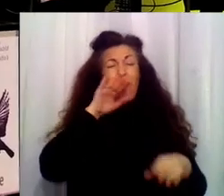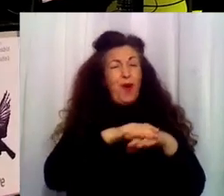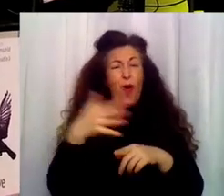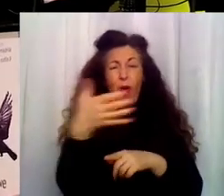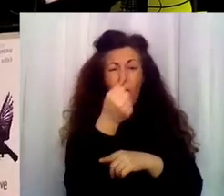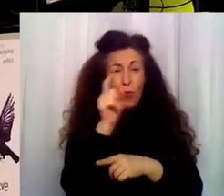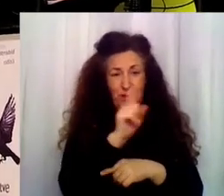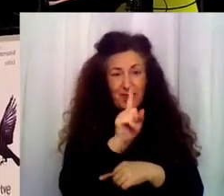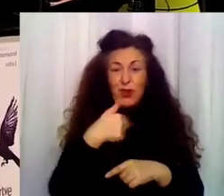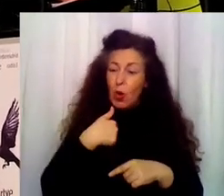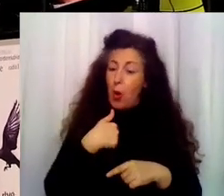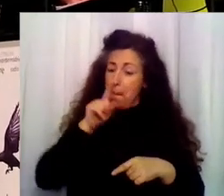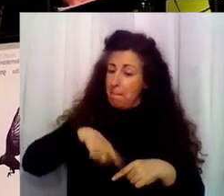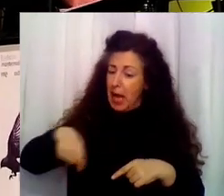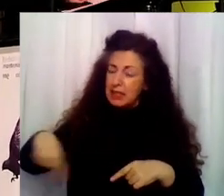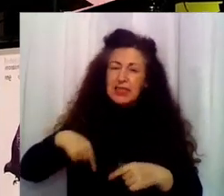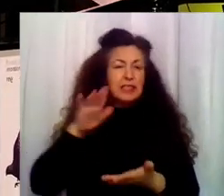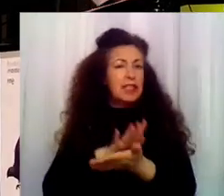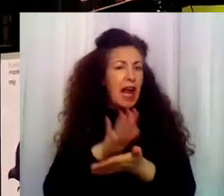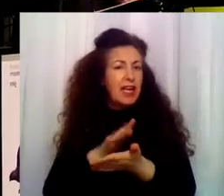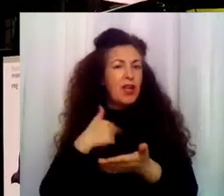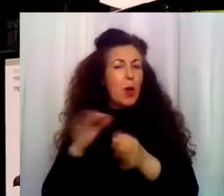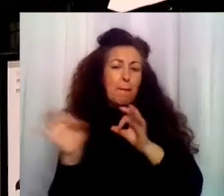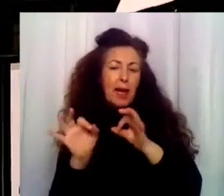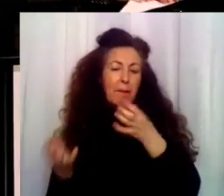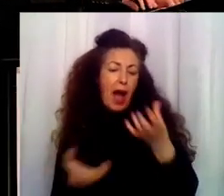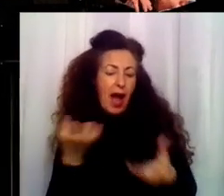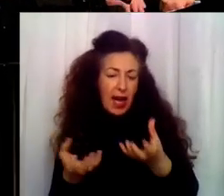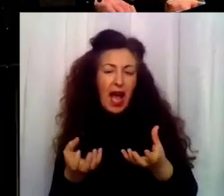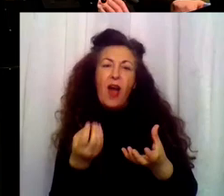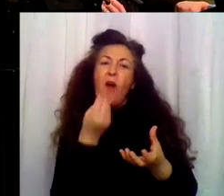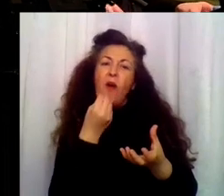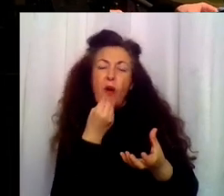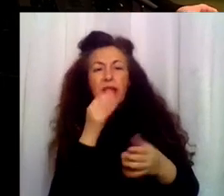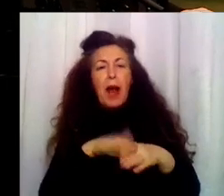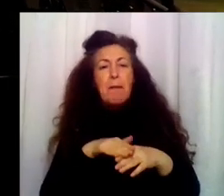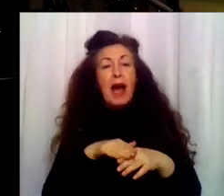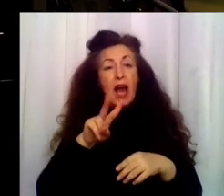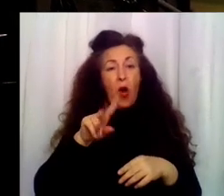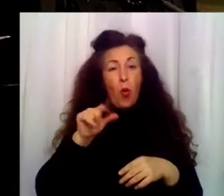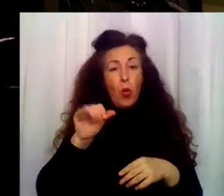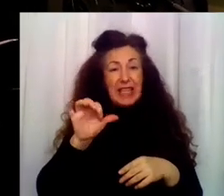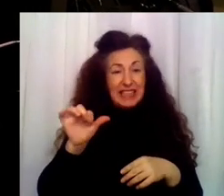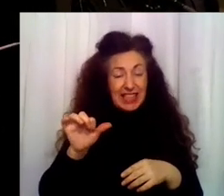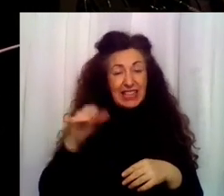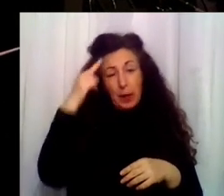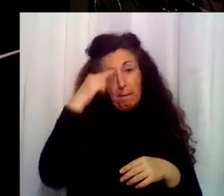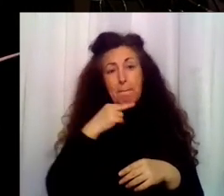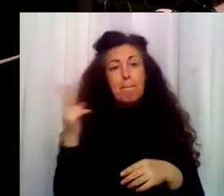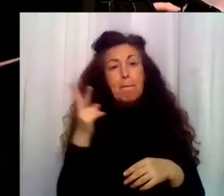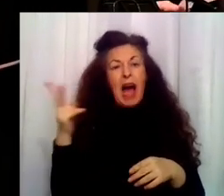preparar la cena para Ulises y para Pepe y Jessica, mis padres de acogida. Sé que no os gusta que les llame padres,